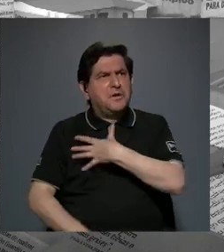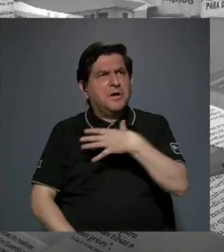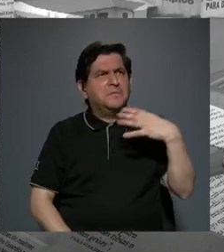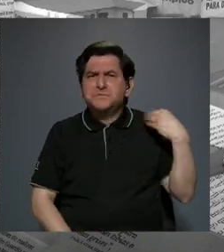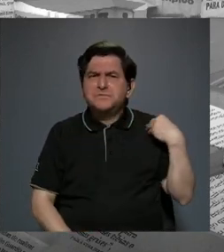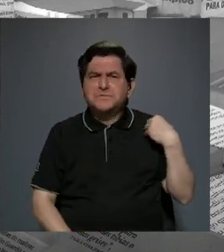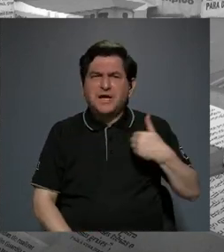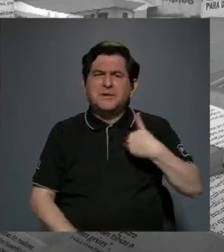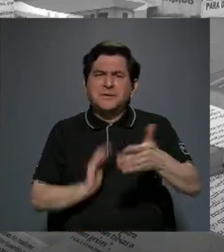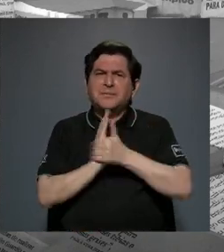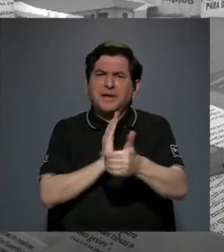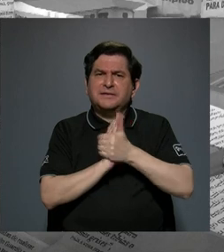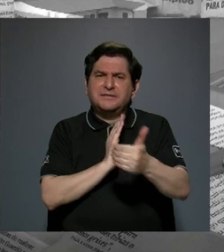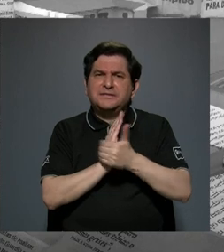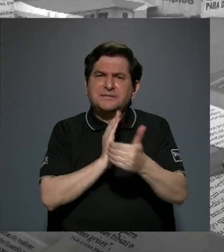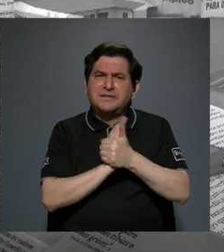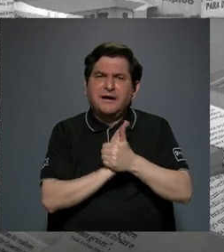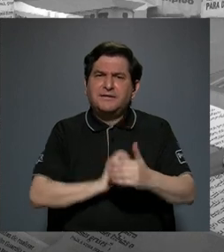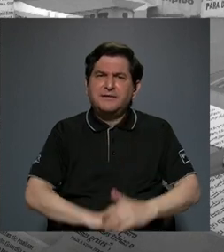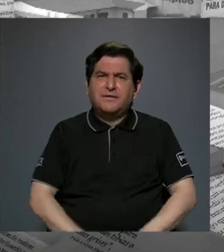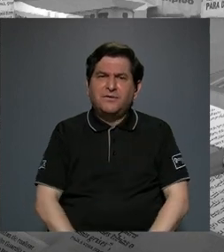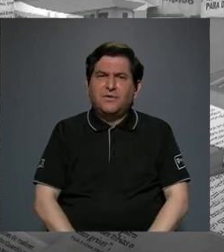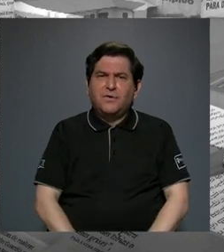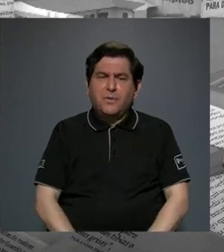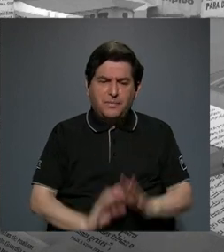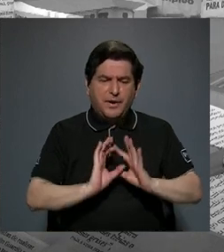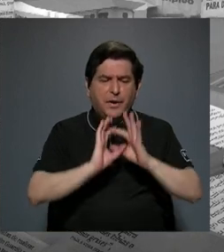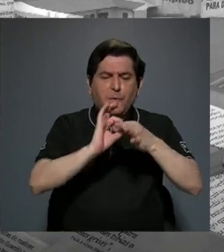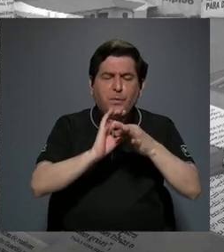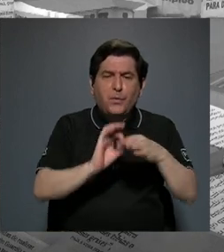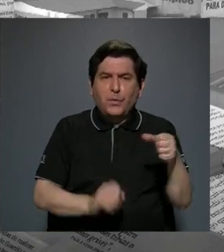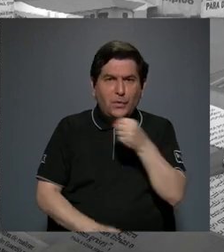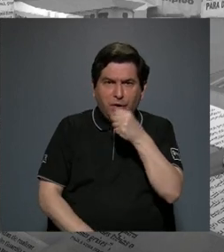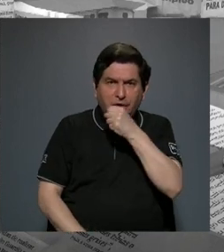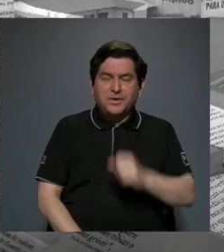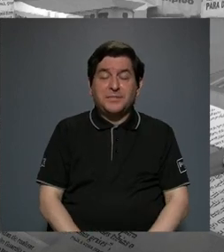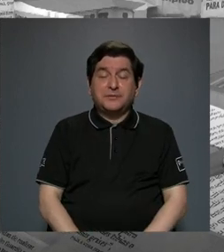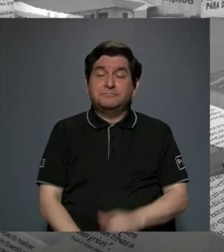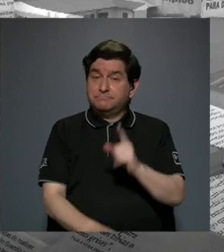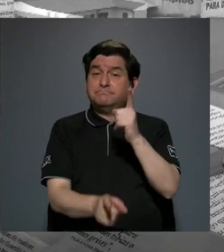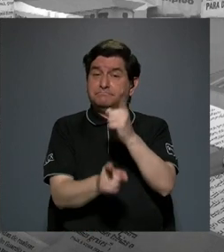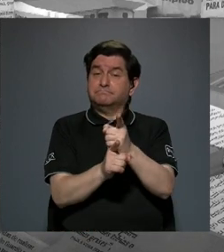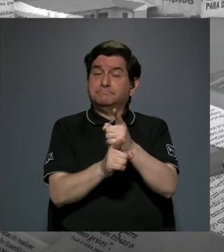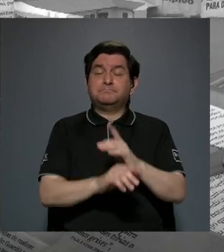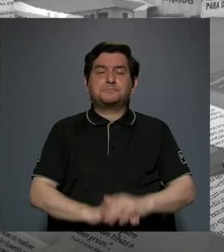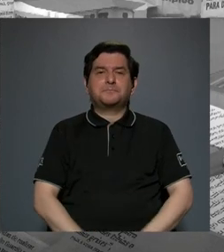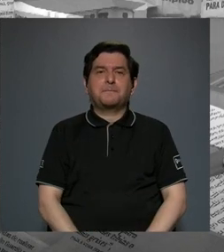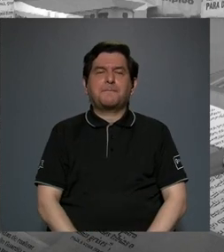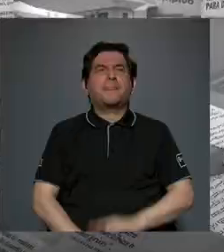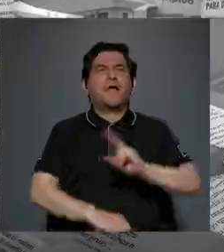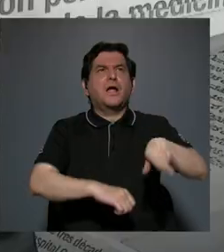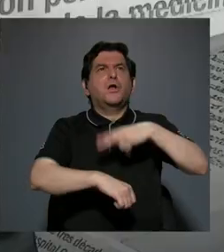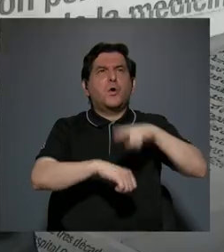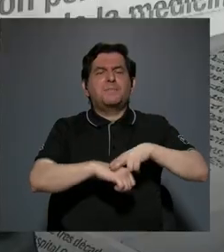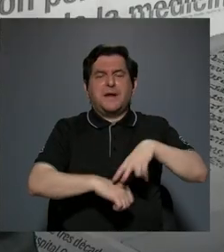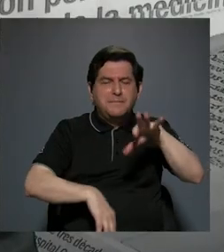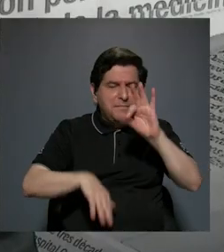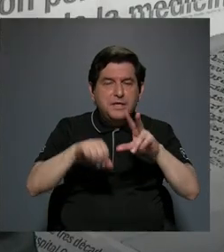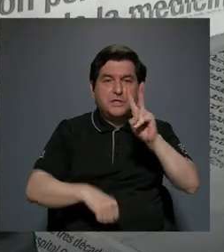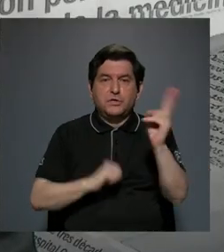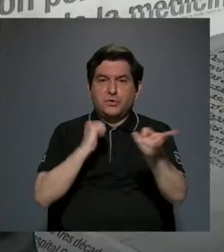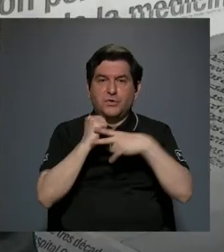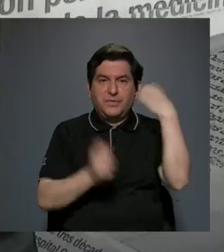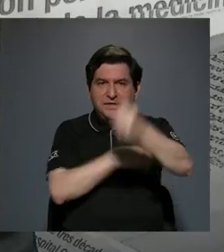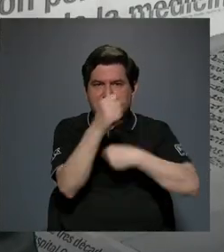tengo cierto talento poder unirme al coro? Es correcto. Mire, generalmente hacemos audiciones dos